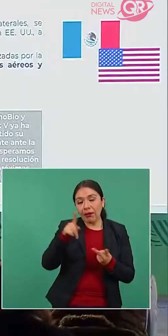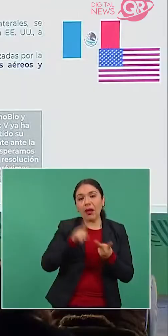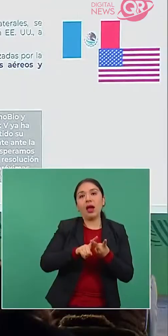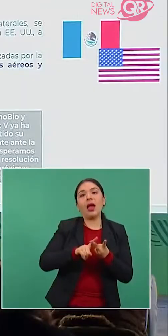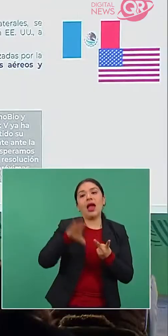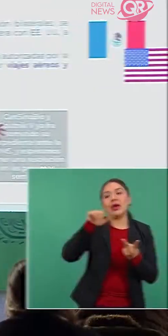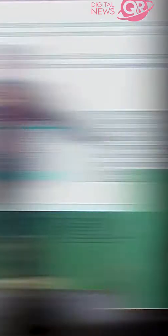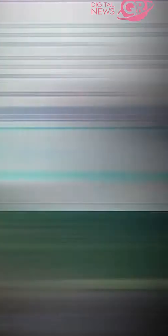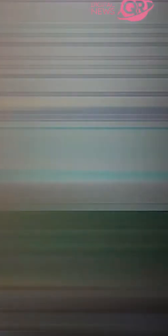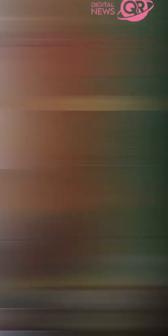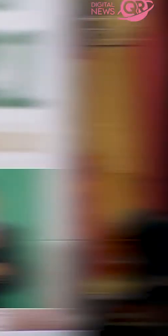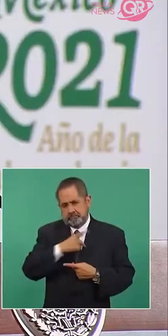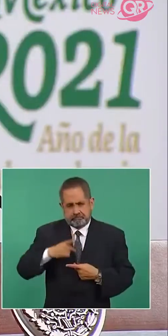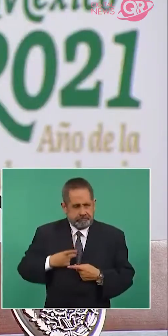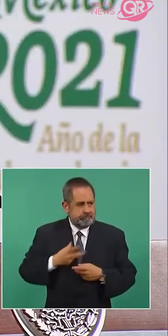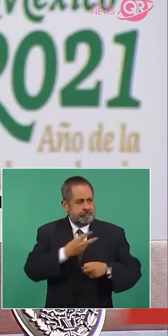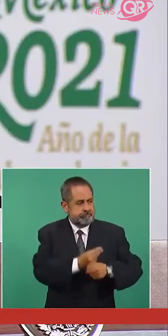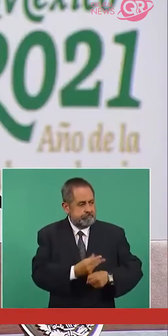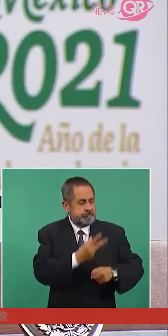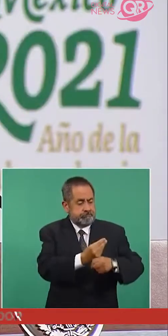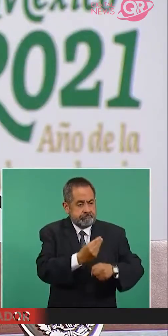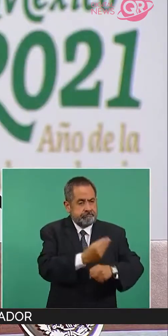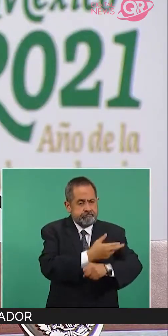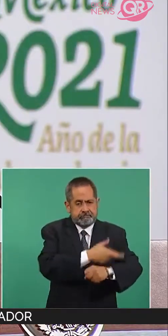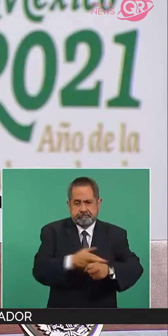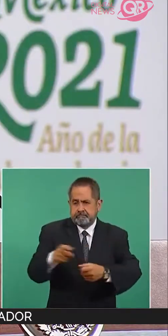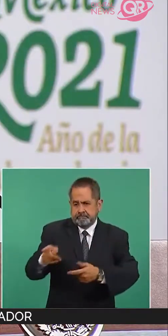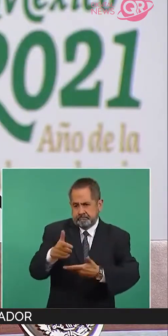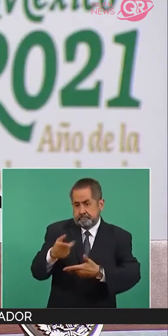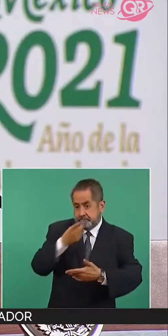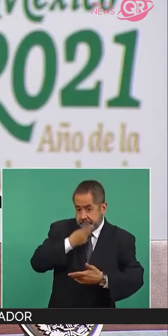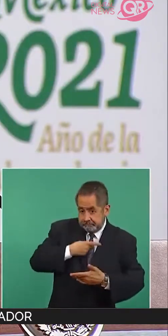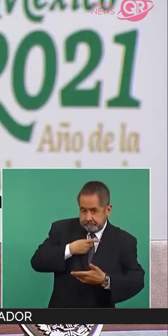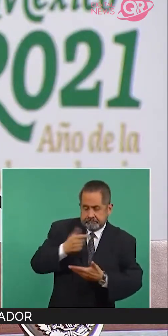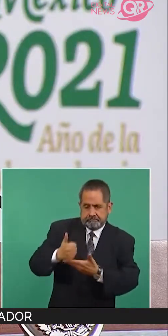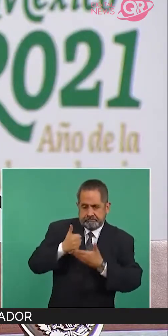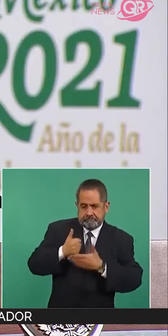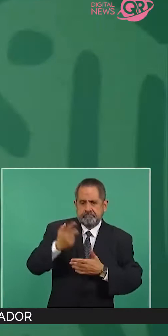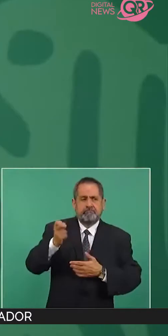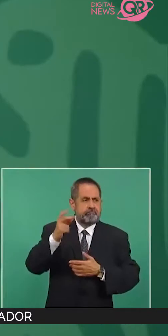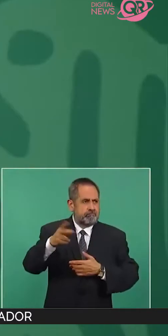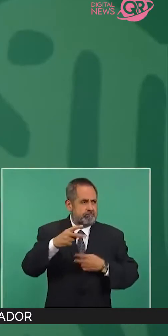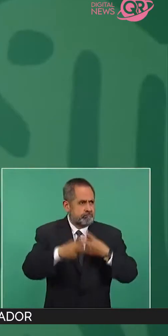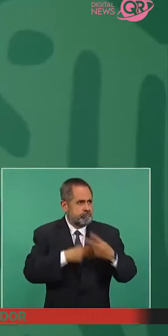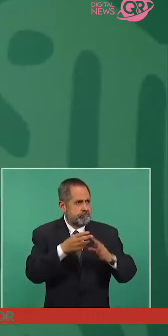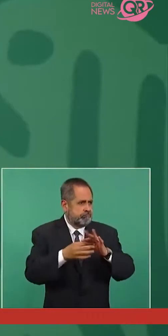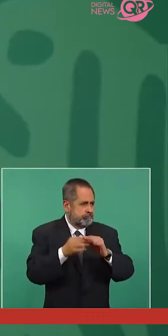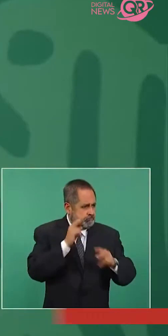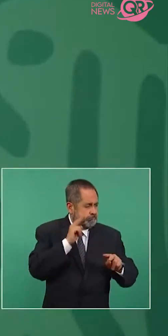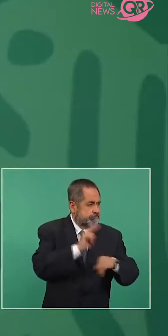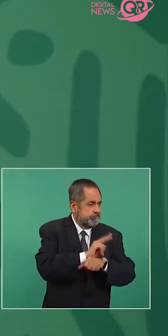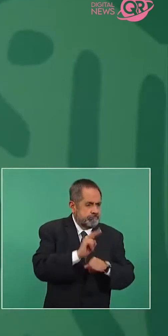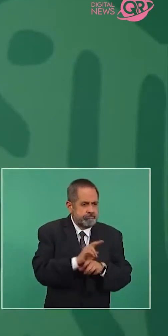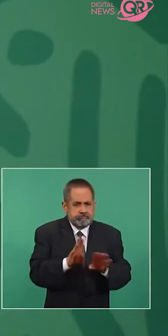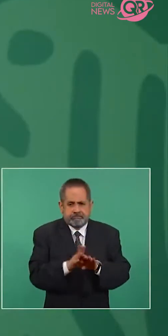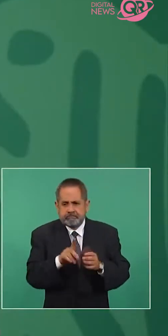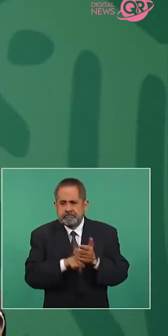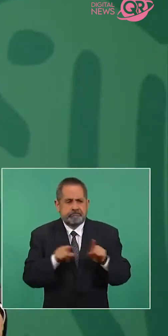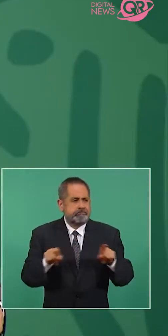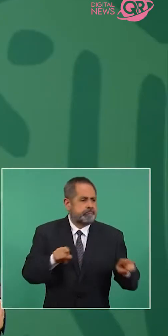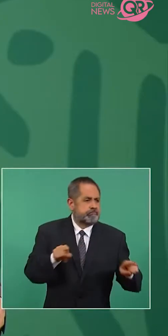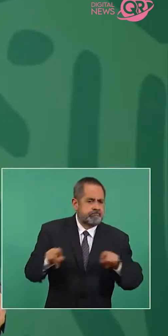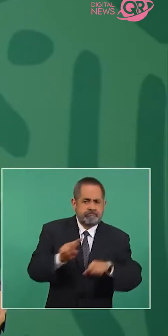canciller Marcelo Ebrard. El mandatario dijo que solicitará formalmente a la OMS la aprobación de las vacunas anti-COVID que mostraron